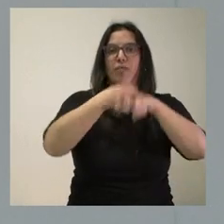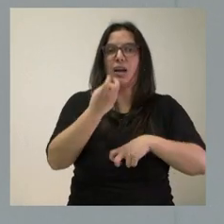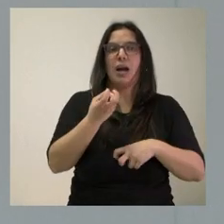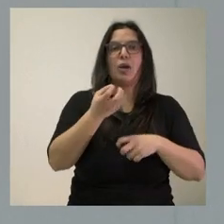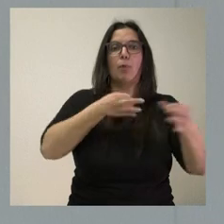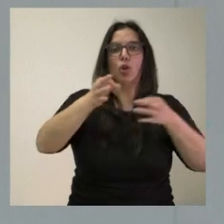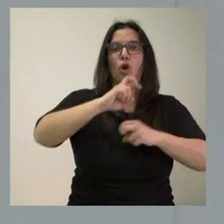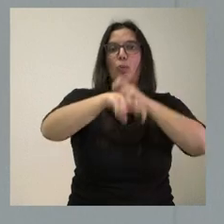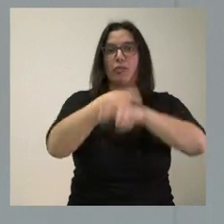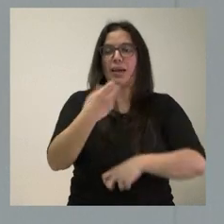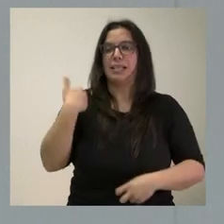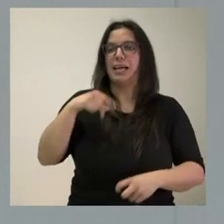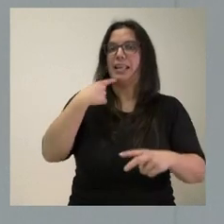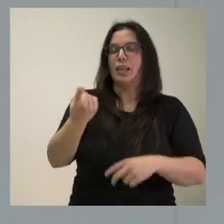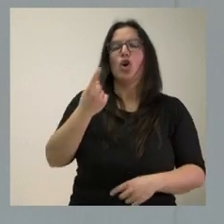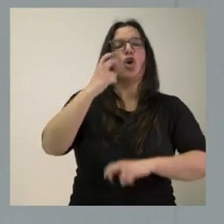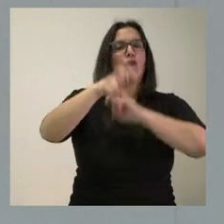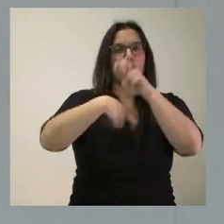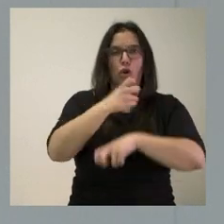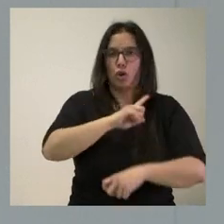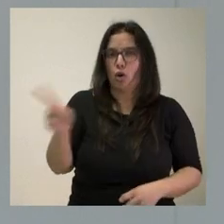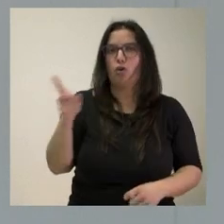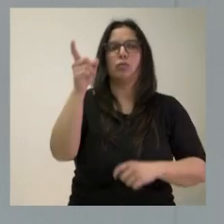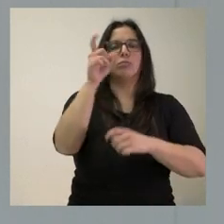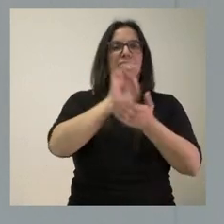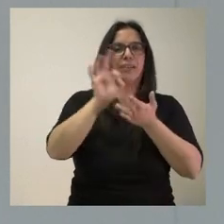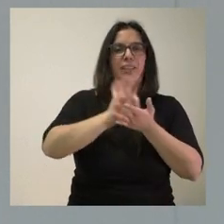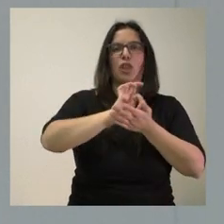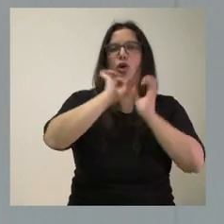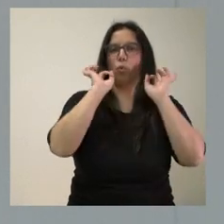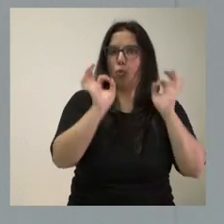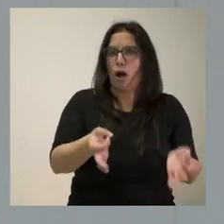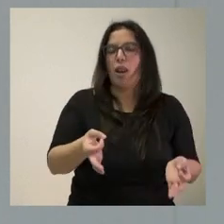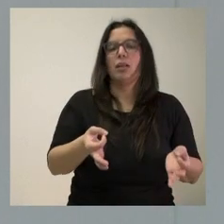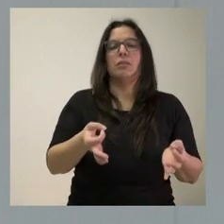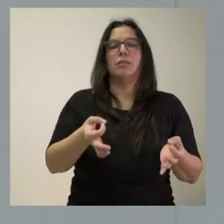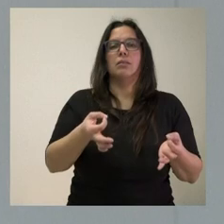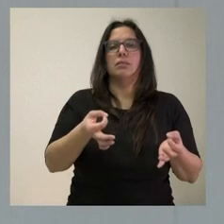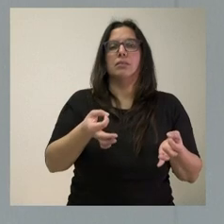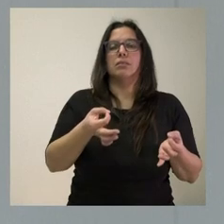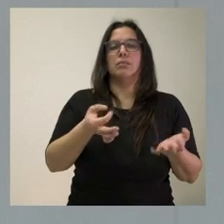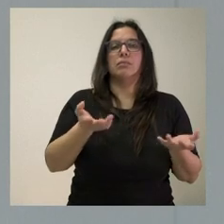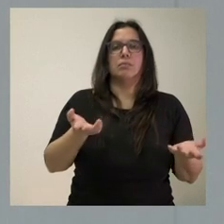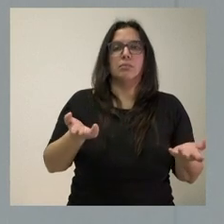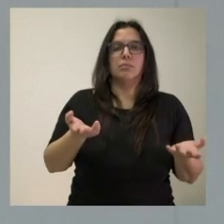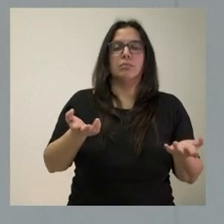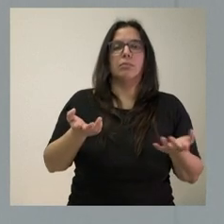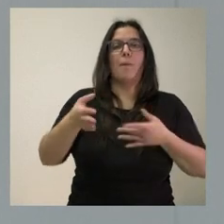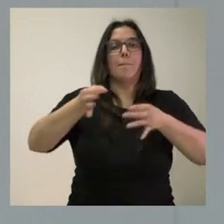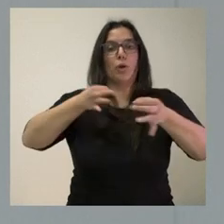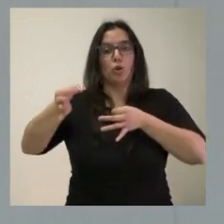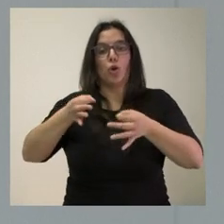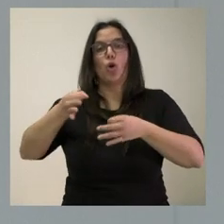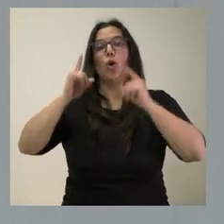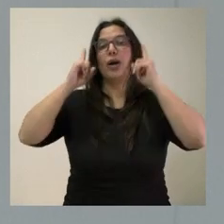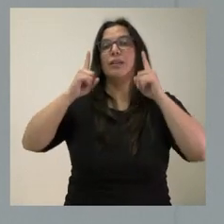protocolo, ya le he dicho que no se va a modificar la cartera de servicio, que no se va a modificar el protocolo, que no se va a modificar el protocolo para los